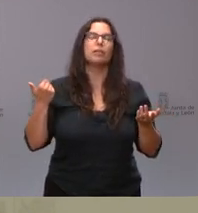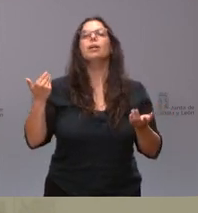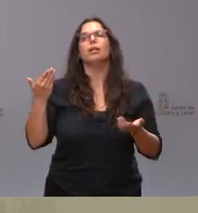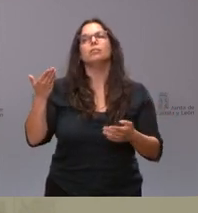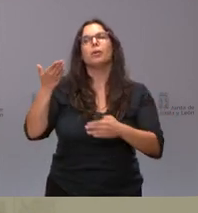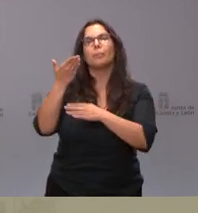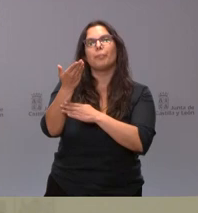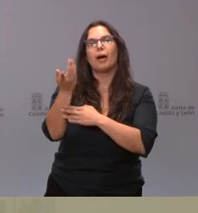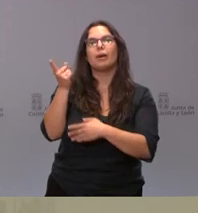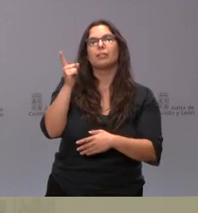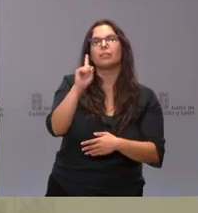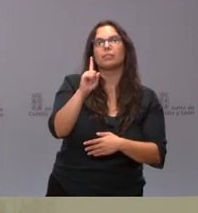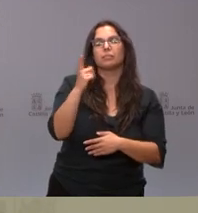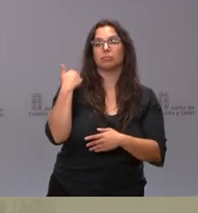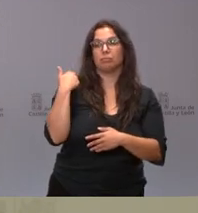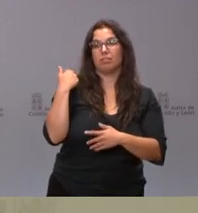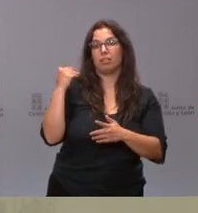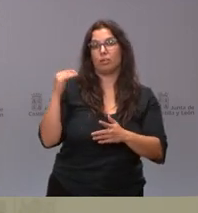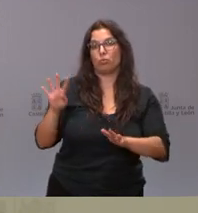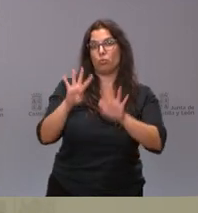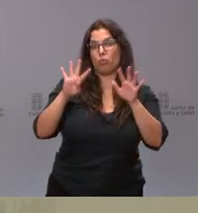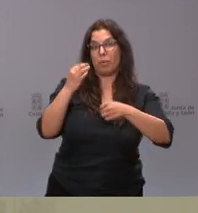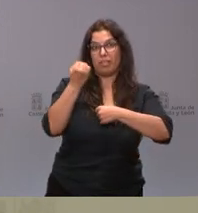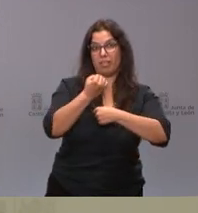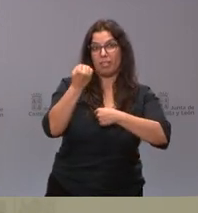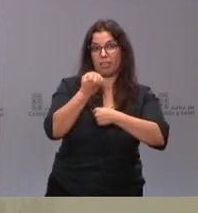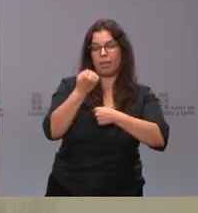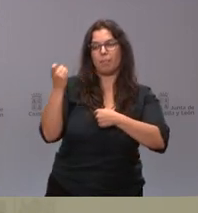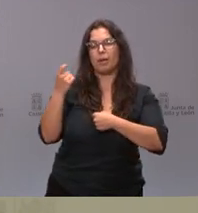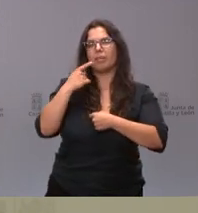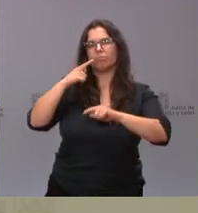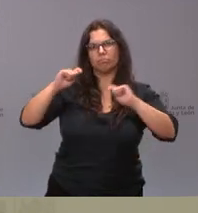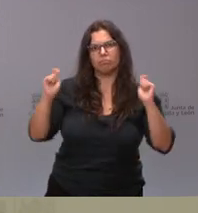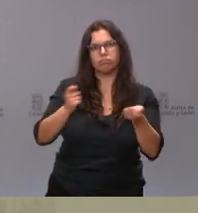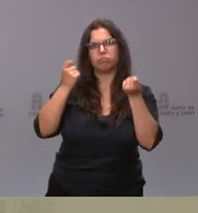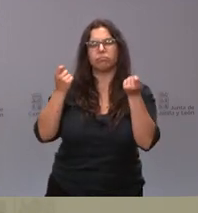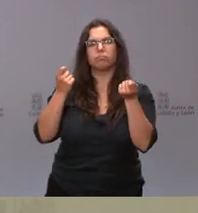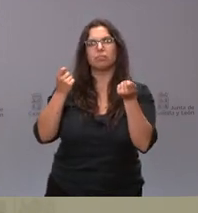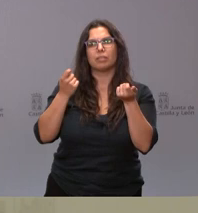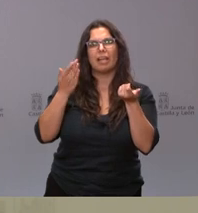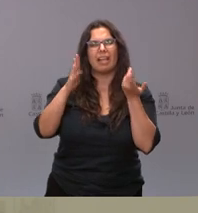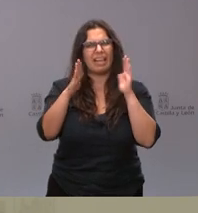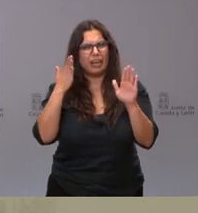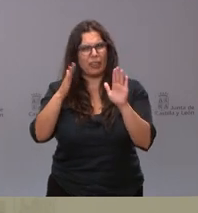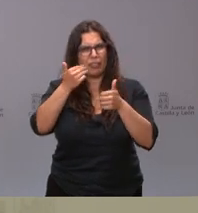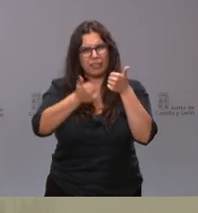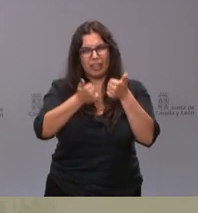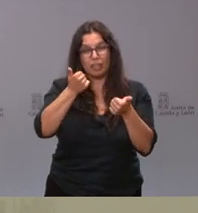del 9 de diciembre en el que se anunció una licitación que, si no he restado mal,